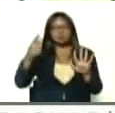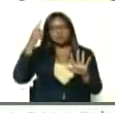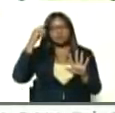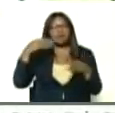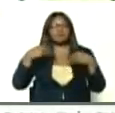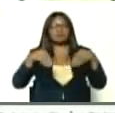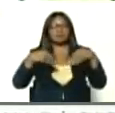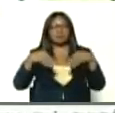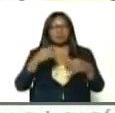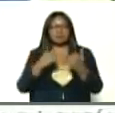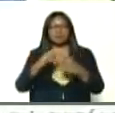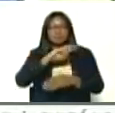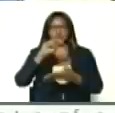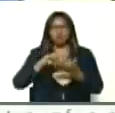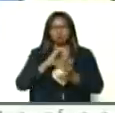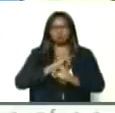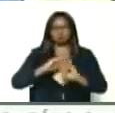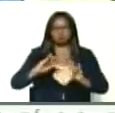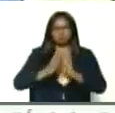flexibilización nacional,